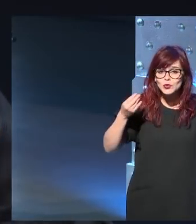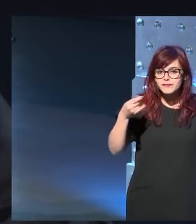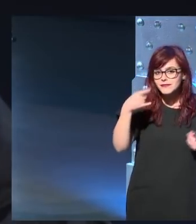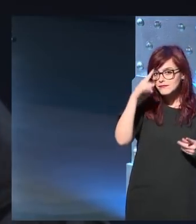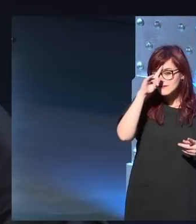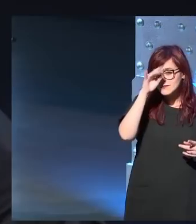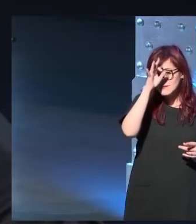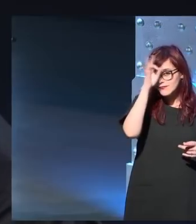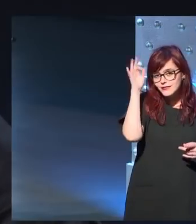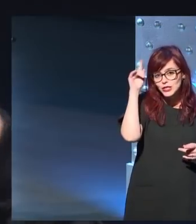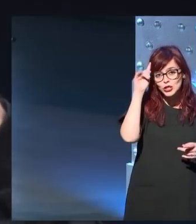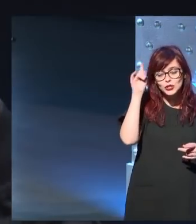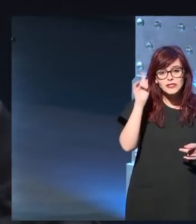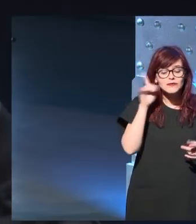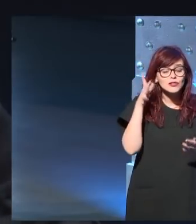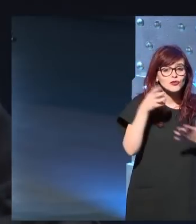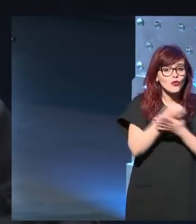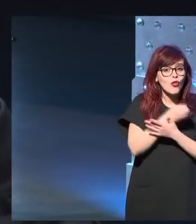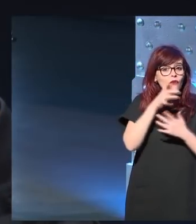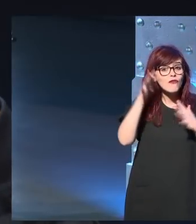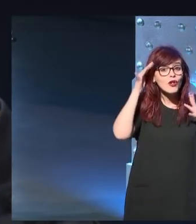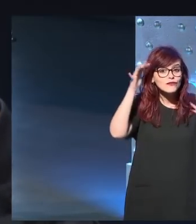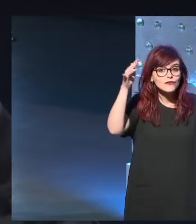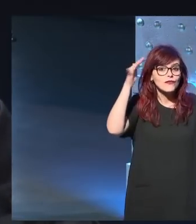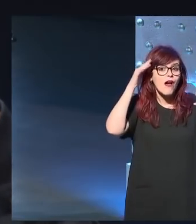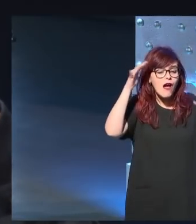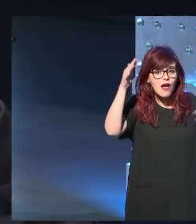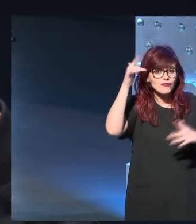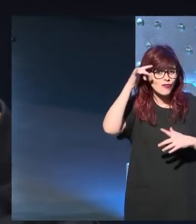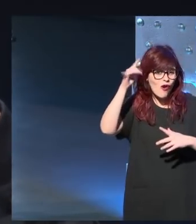esto también. Alguna vez estuve filosofando al respecto de eso,